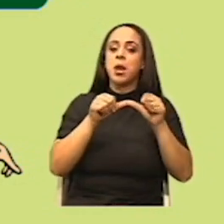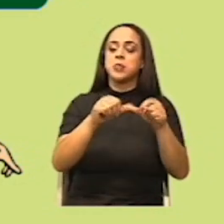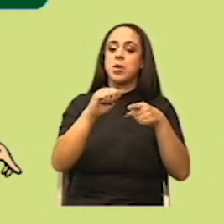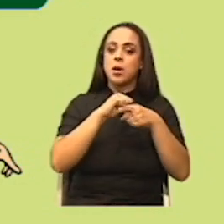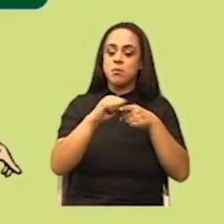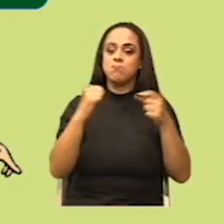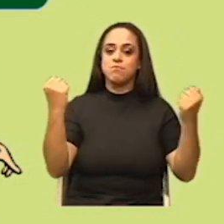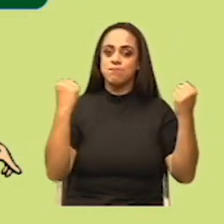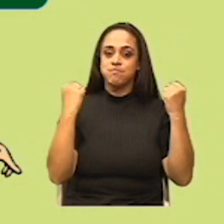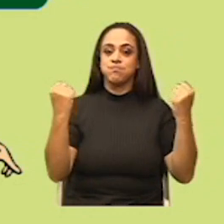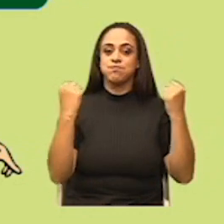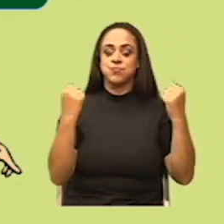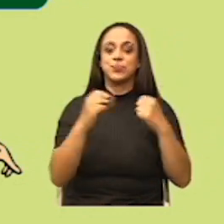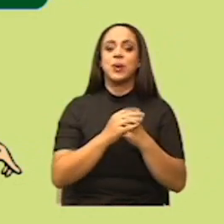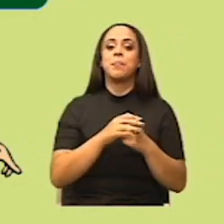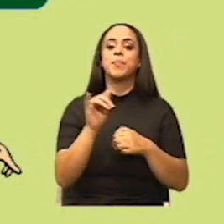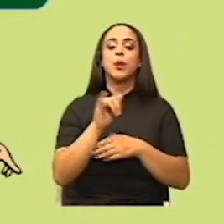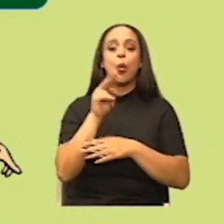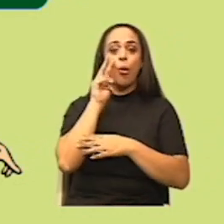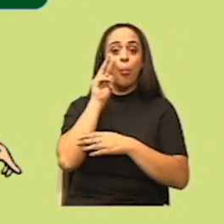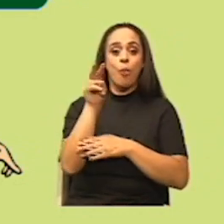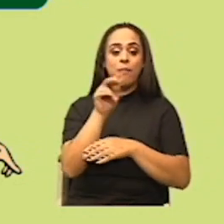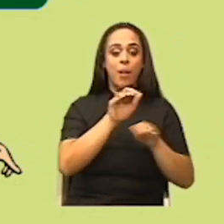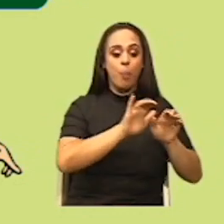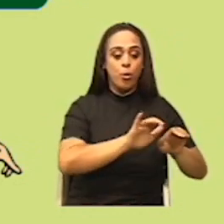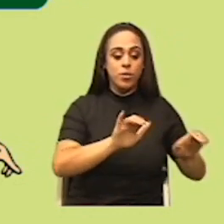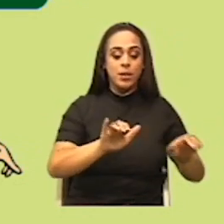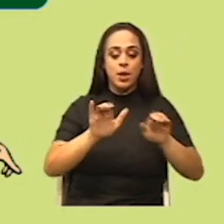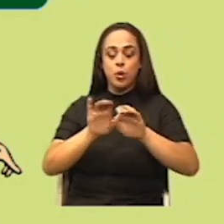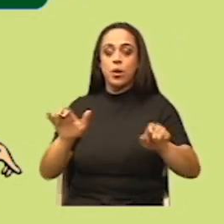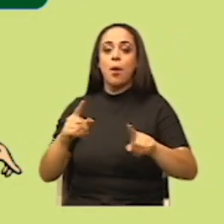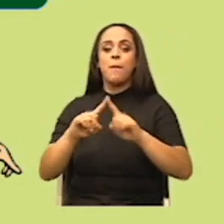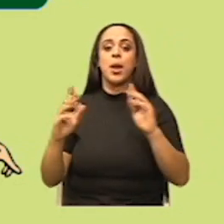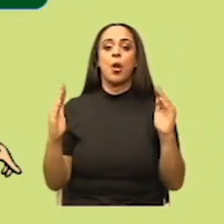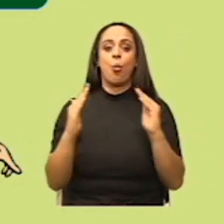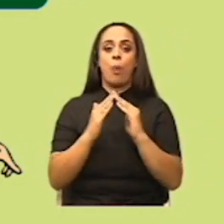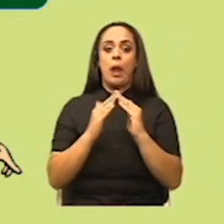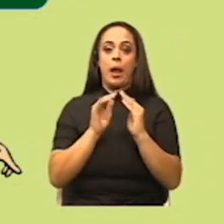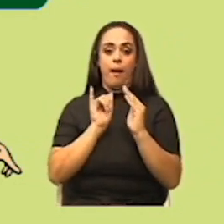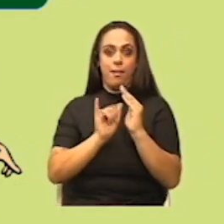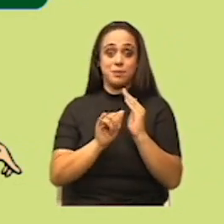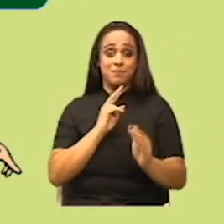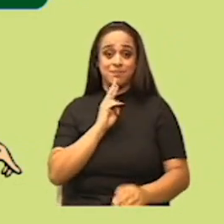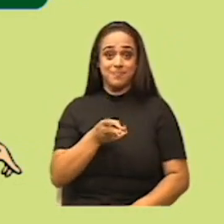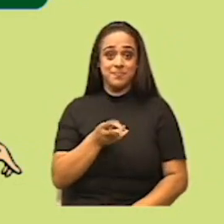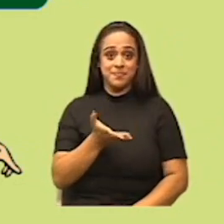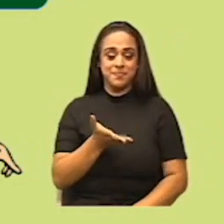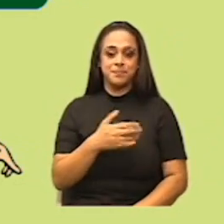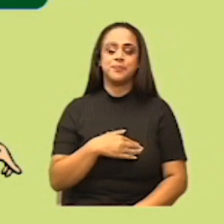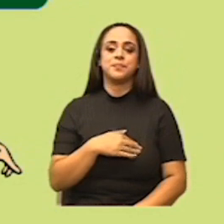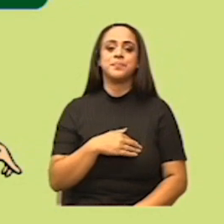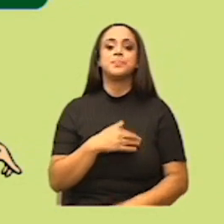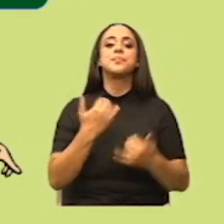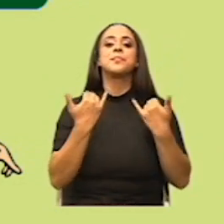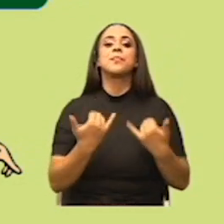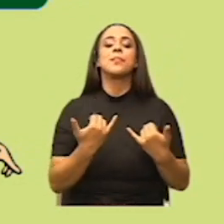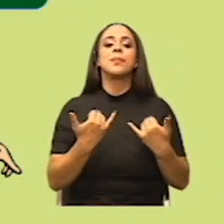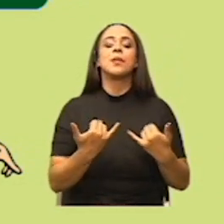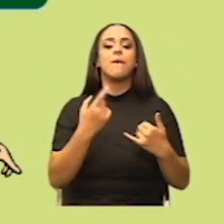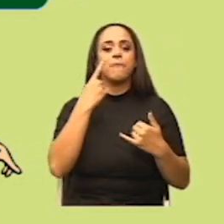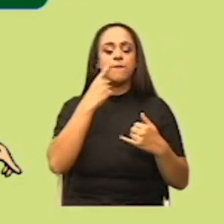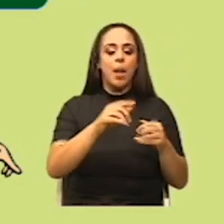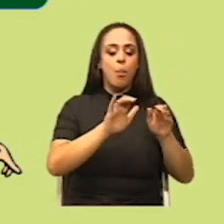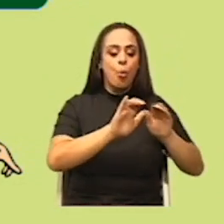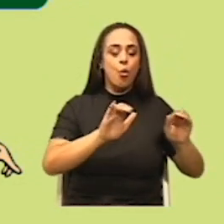física. Así como vemos a estos dos niños, solo que en casita, ¿verdad? En este caso, vemos que la niña